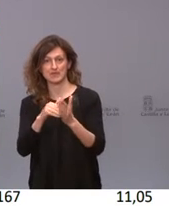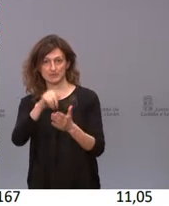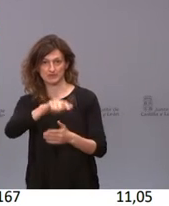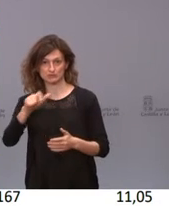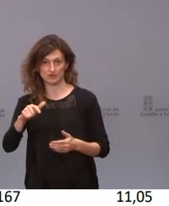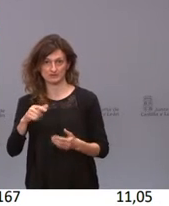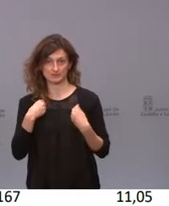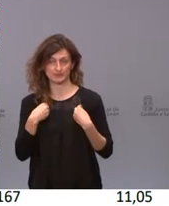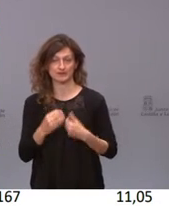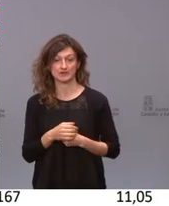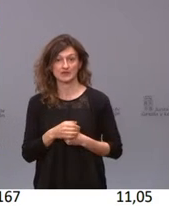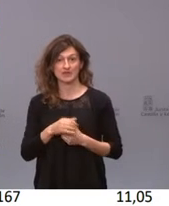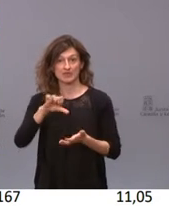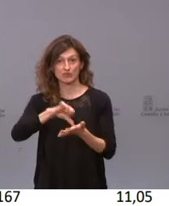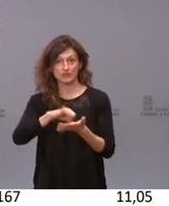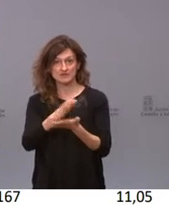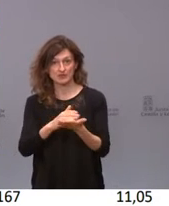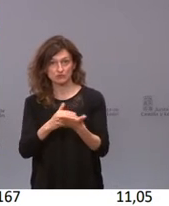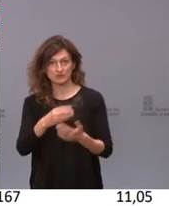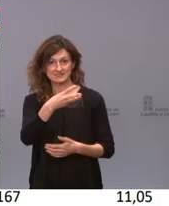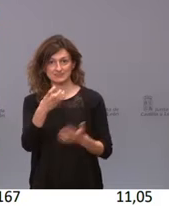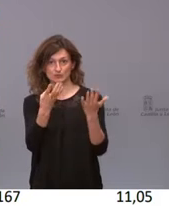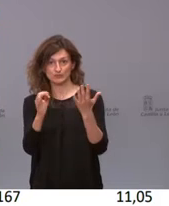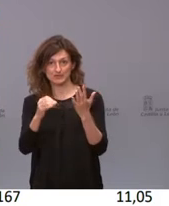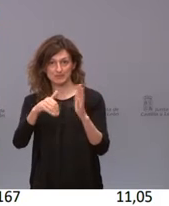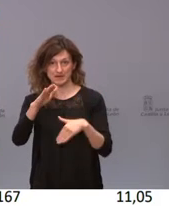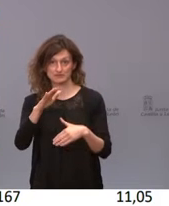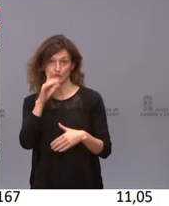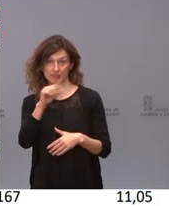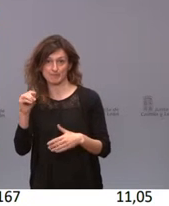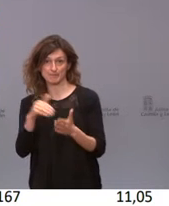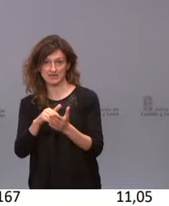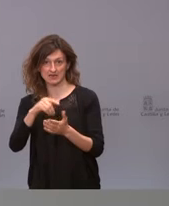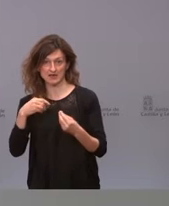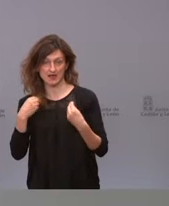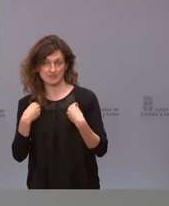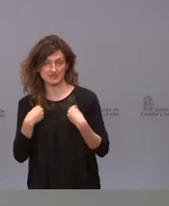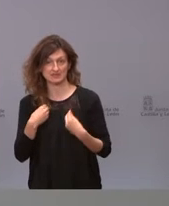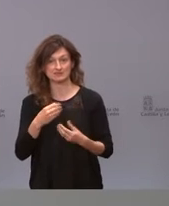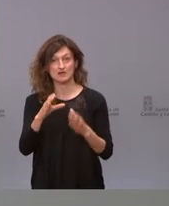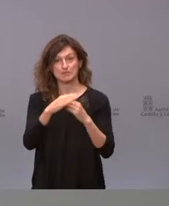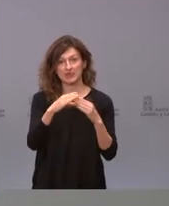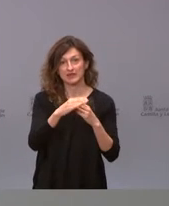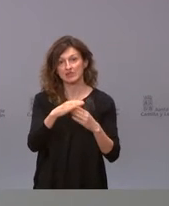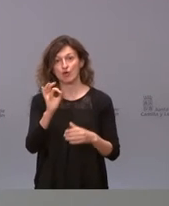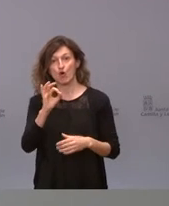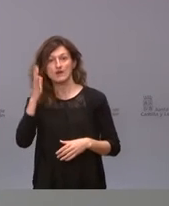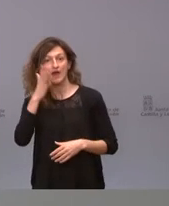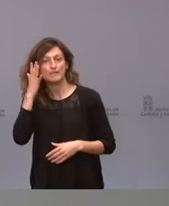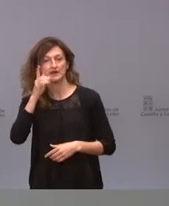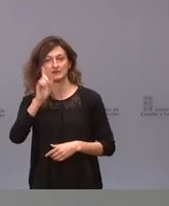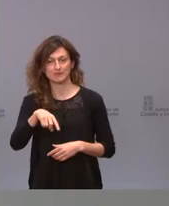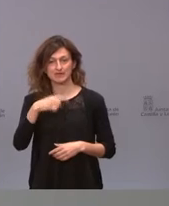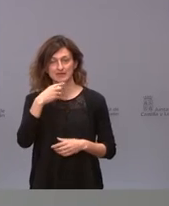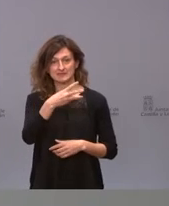Las dos ciudades autónomas están por encima de 390 por 100.000 habitantes y comunidades como Madrid o Navarra también están por